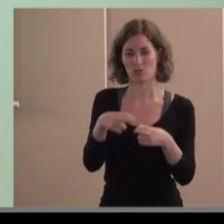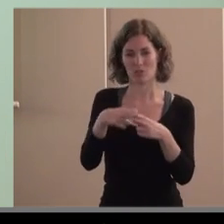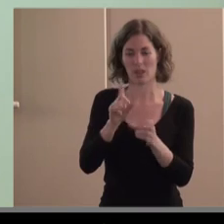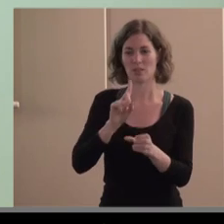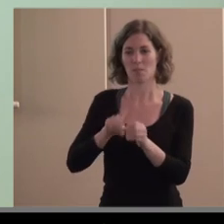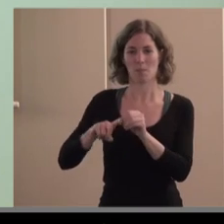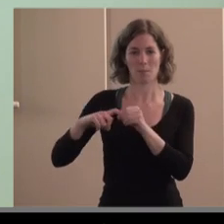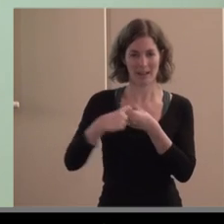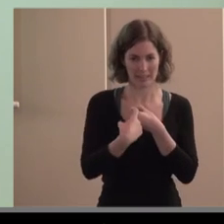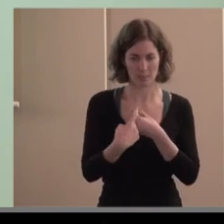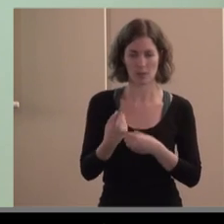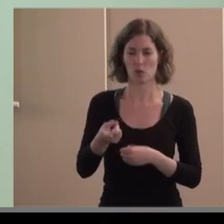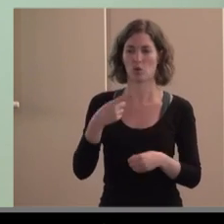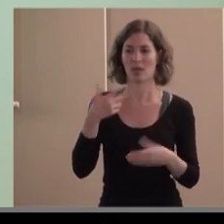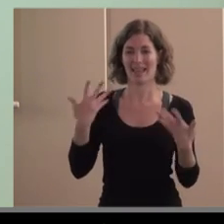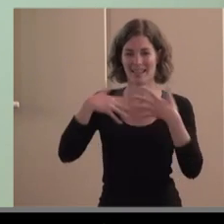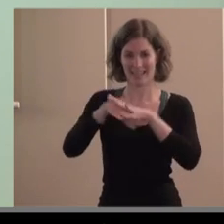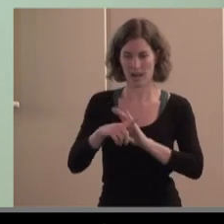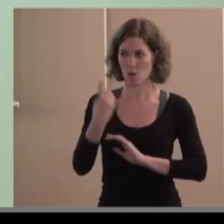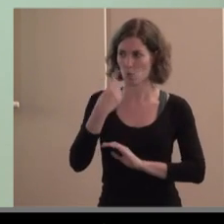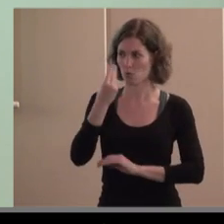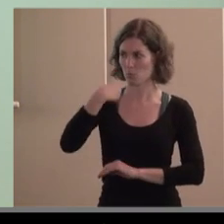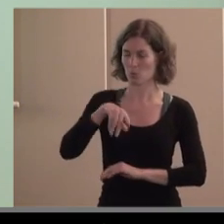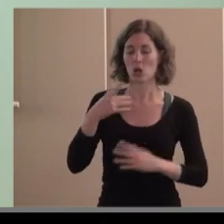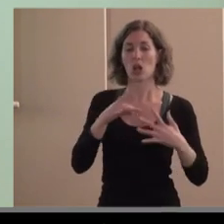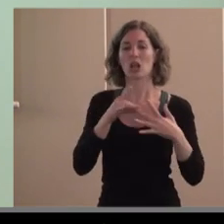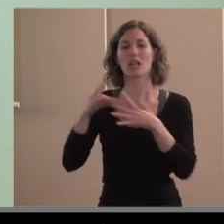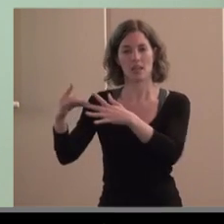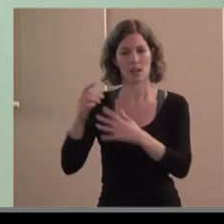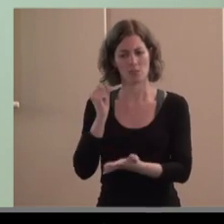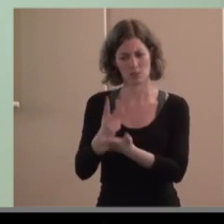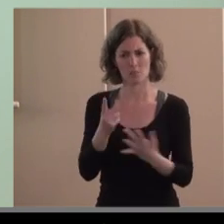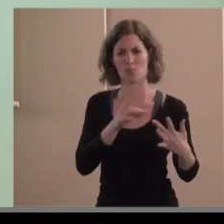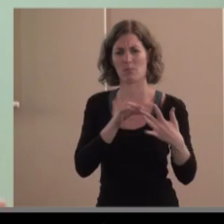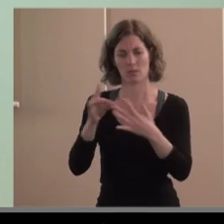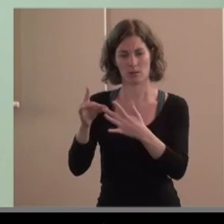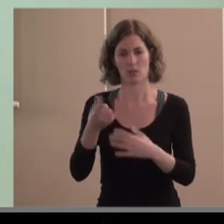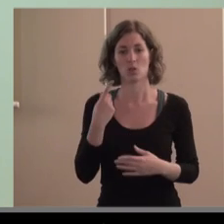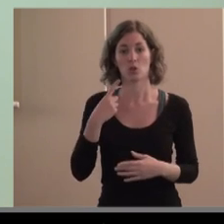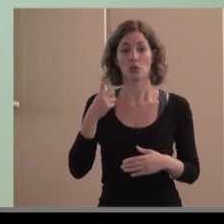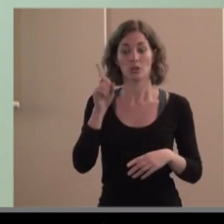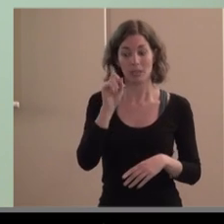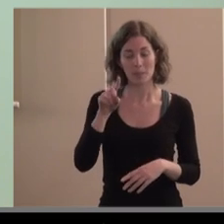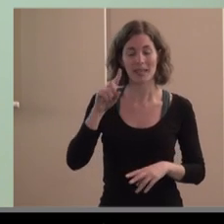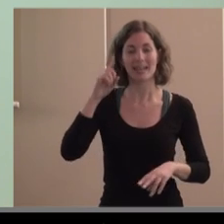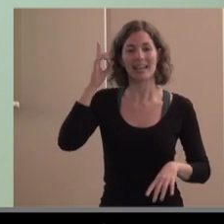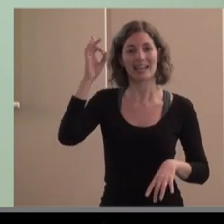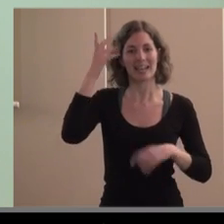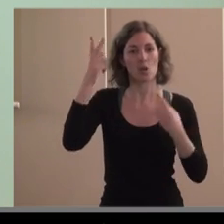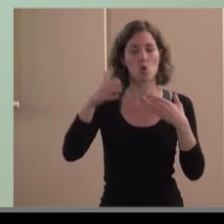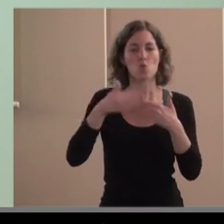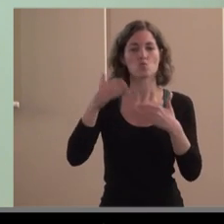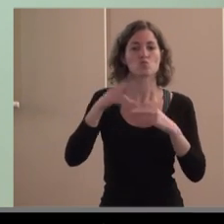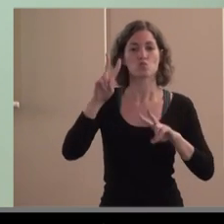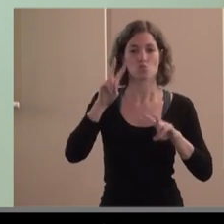resalta uno ya por las prisas liderazgo apostar por el liderazgo de cada uno innovar hay que buscar fórmulas intercooperar es